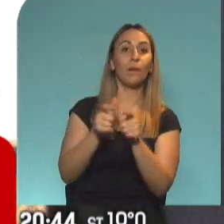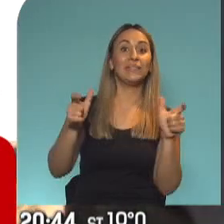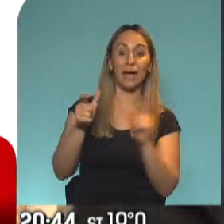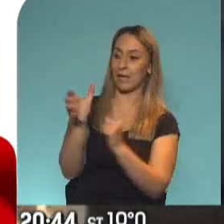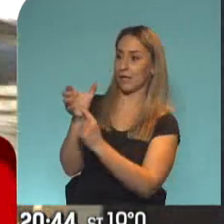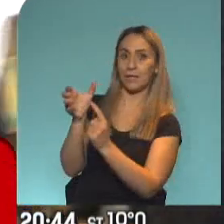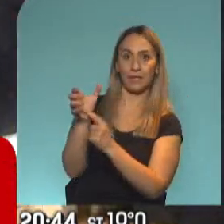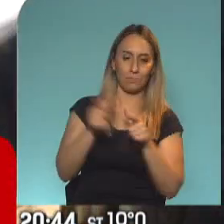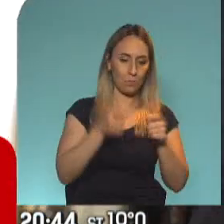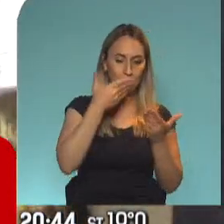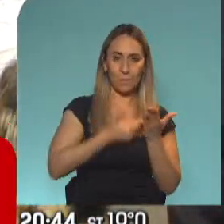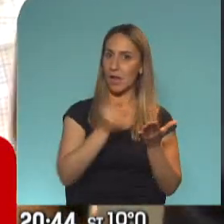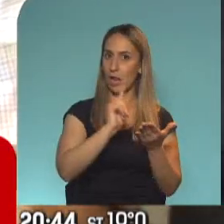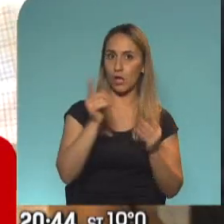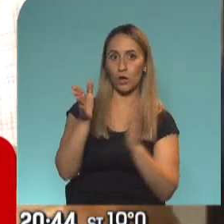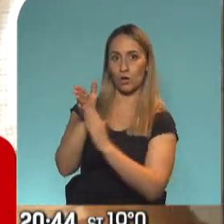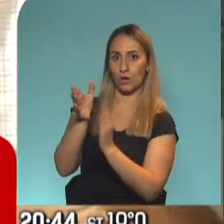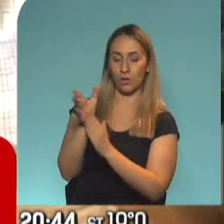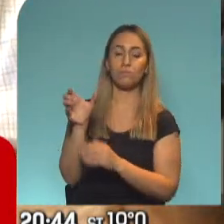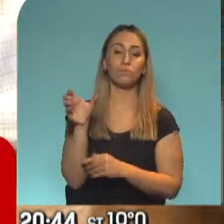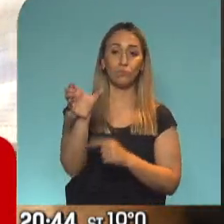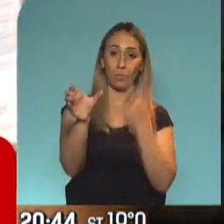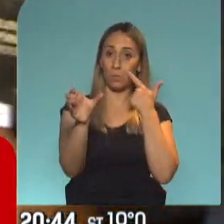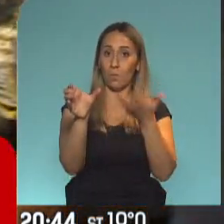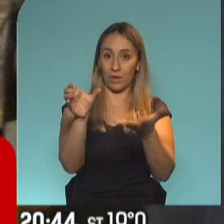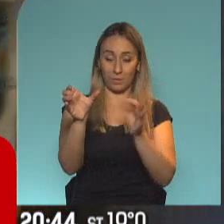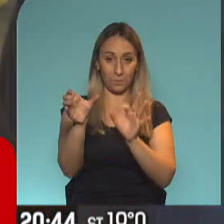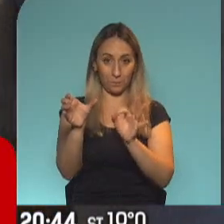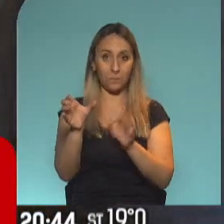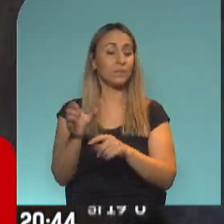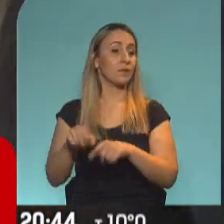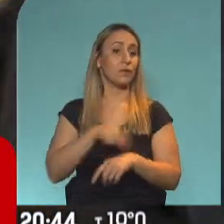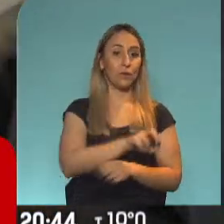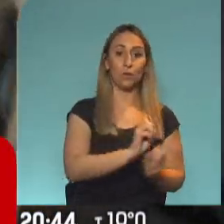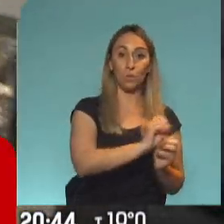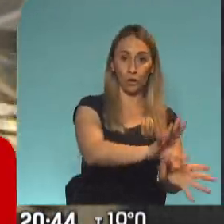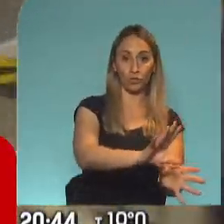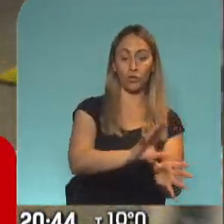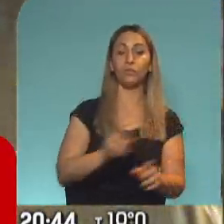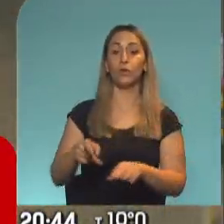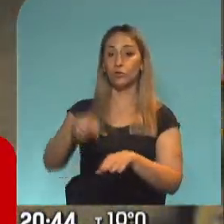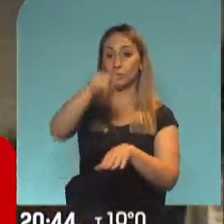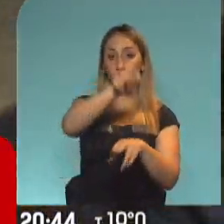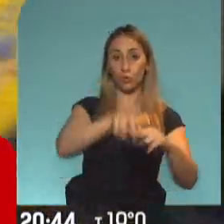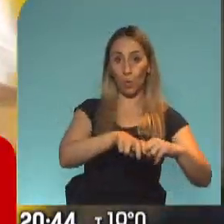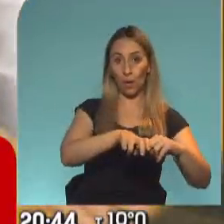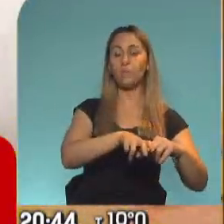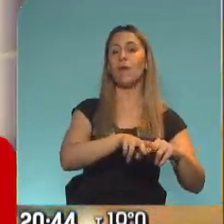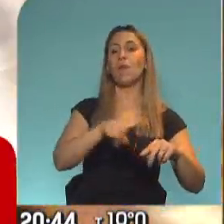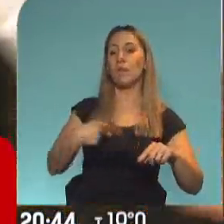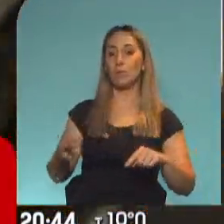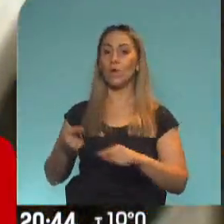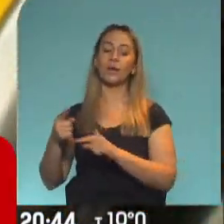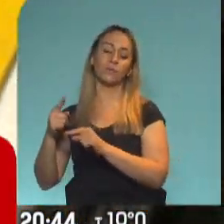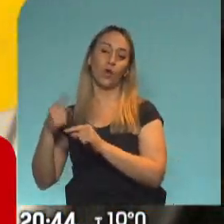despache el equipaje y sube el pasajero a buscar su asiento, recién ahí puede subir el siguiente pasajero. Permiso. El tema de la alfombra,